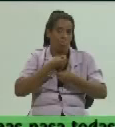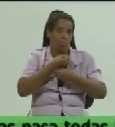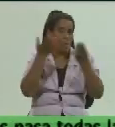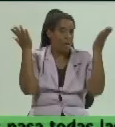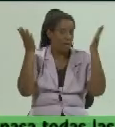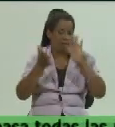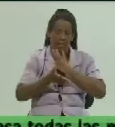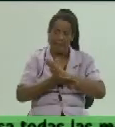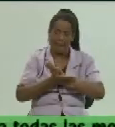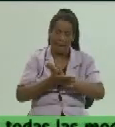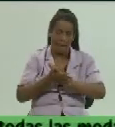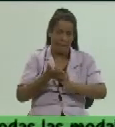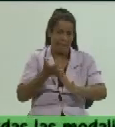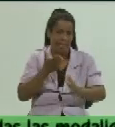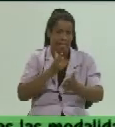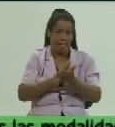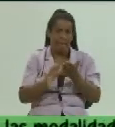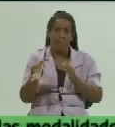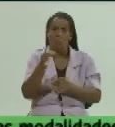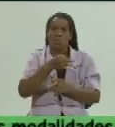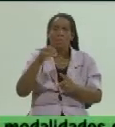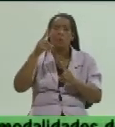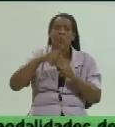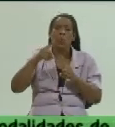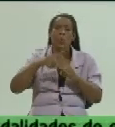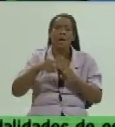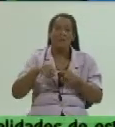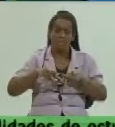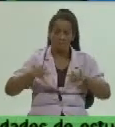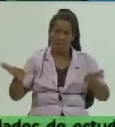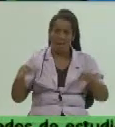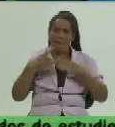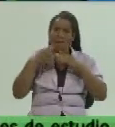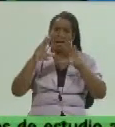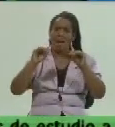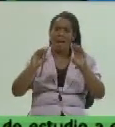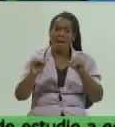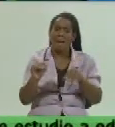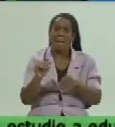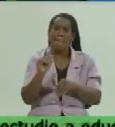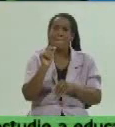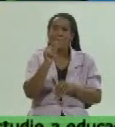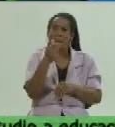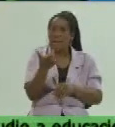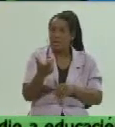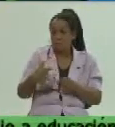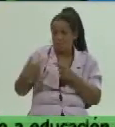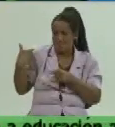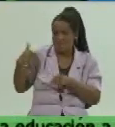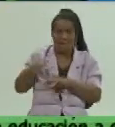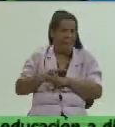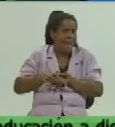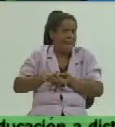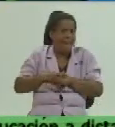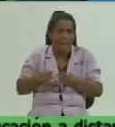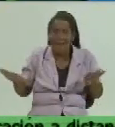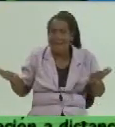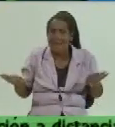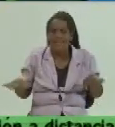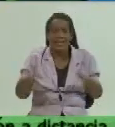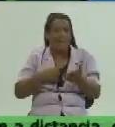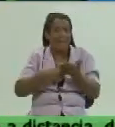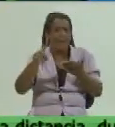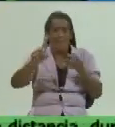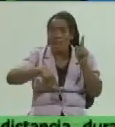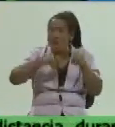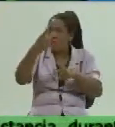de cumplimiento en el municipio de las tunas se publicó ya los precios topados es decir que ya a partir de la semana que viene no